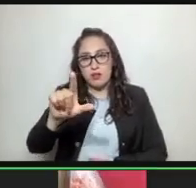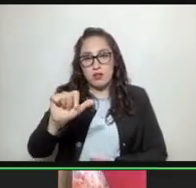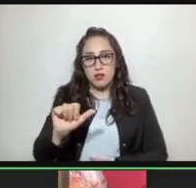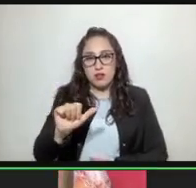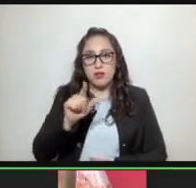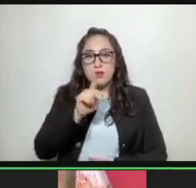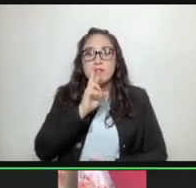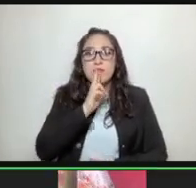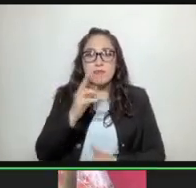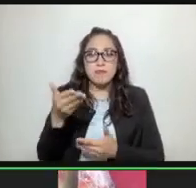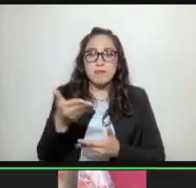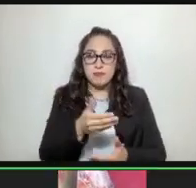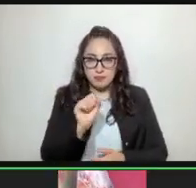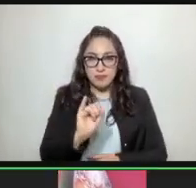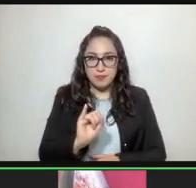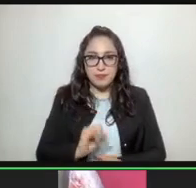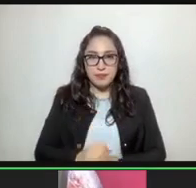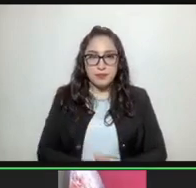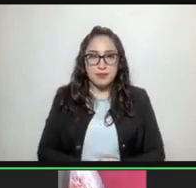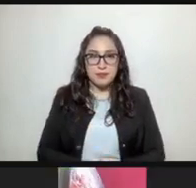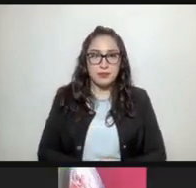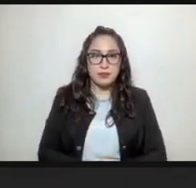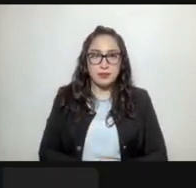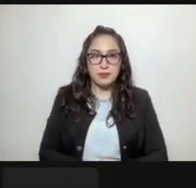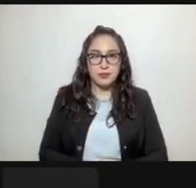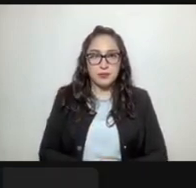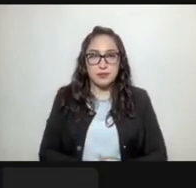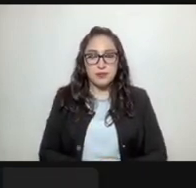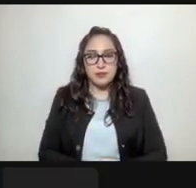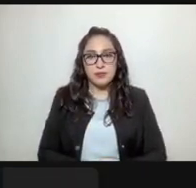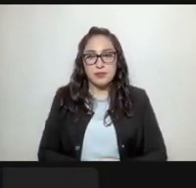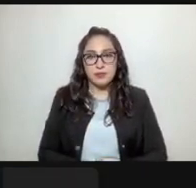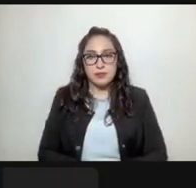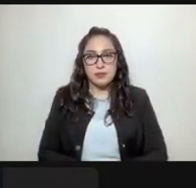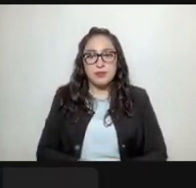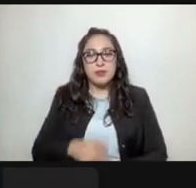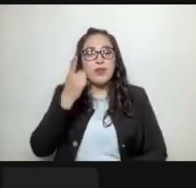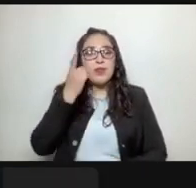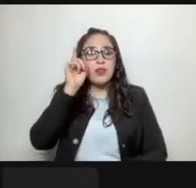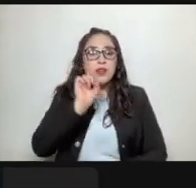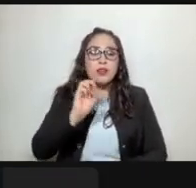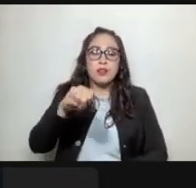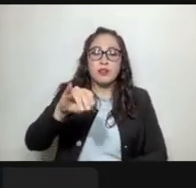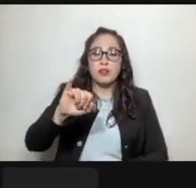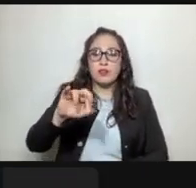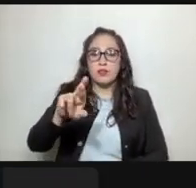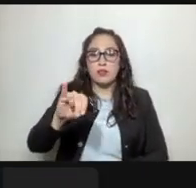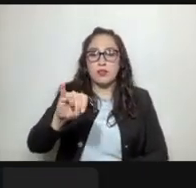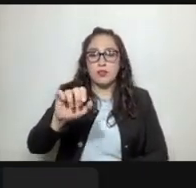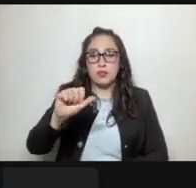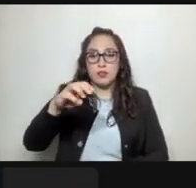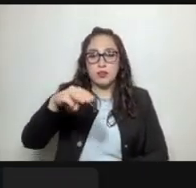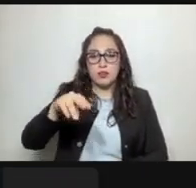Marta Ávila presente. Gracias, diputada. Diputada Miriam Valeria Cruz Flores.